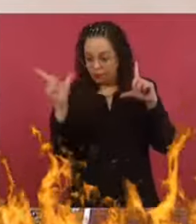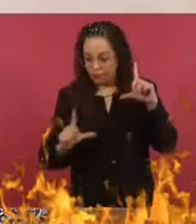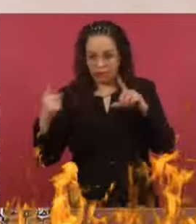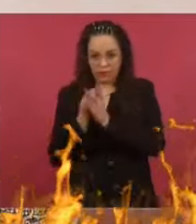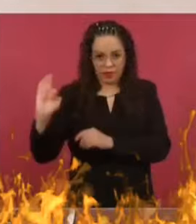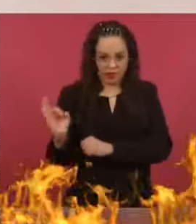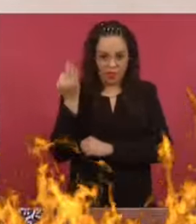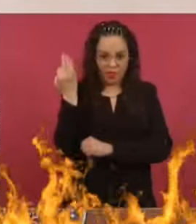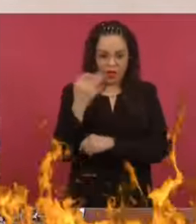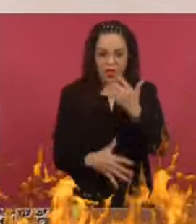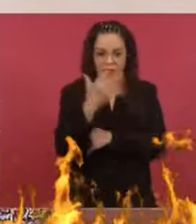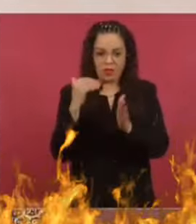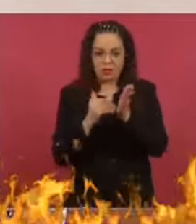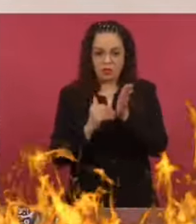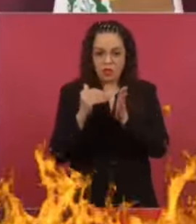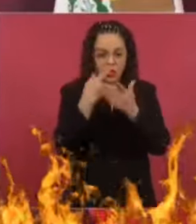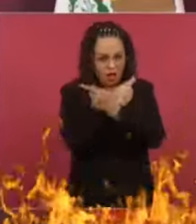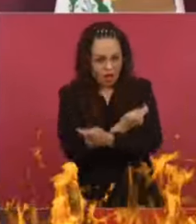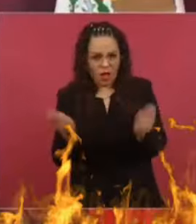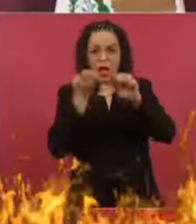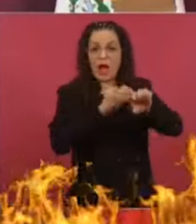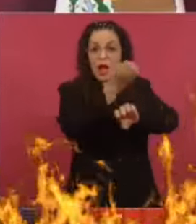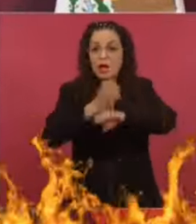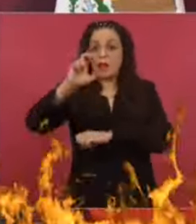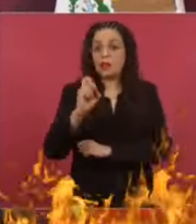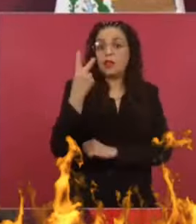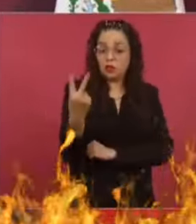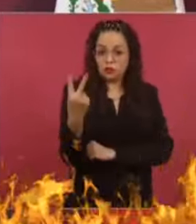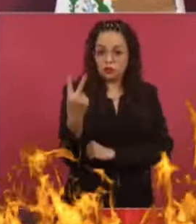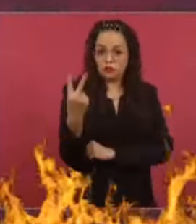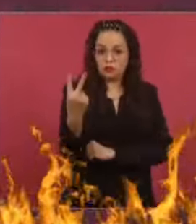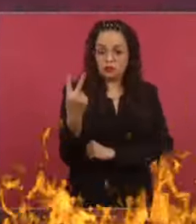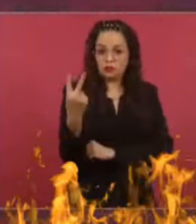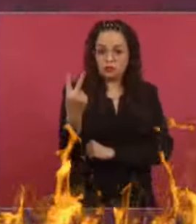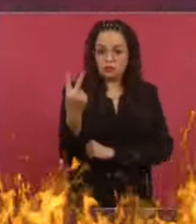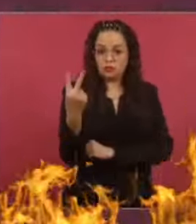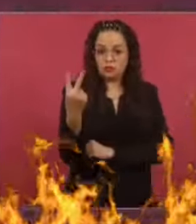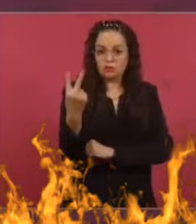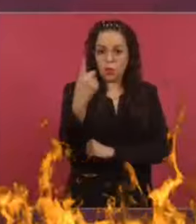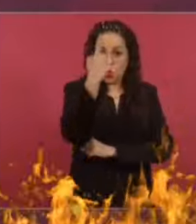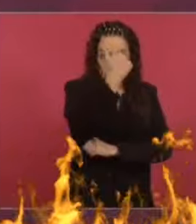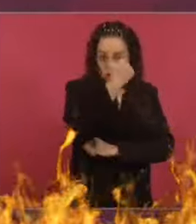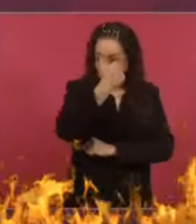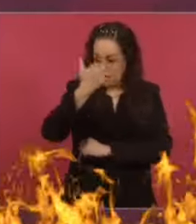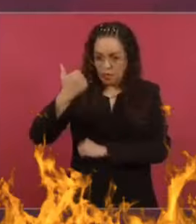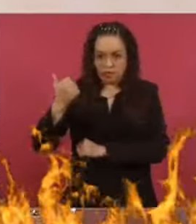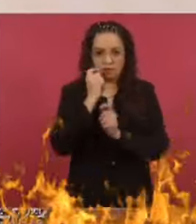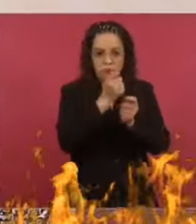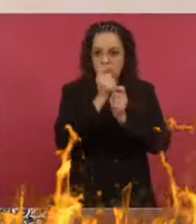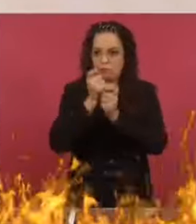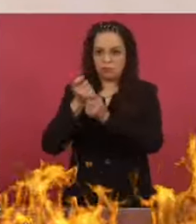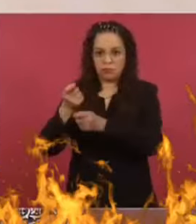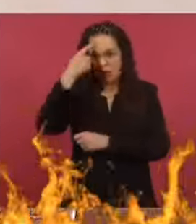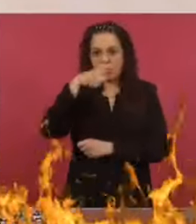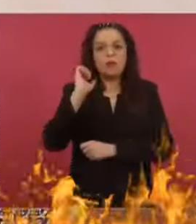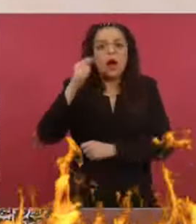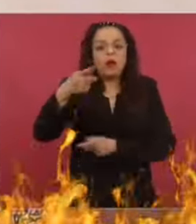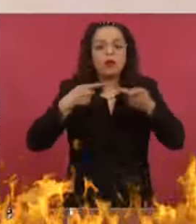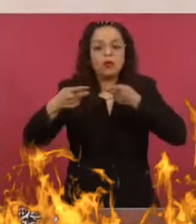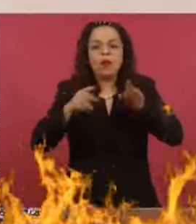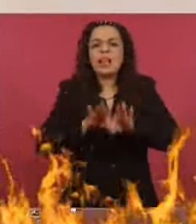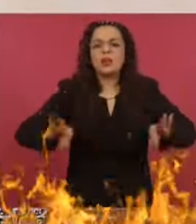entre las 32 entidades federativas y que se entregue la parte correspondiente para hacer una obra importante en cada uno de los 32 estados